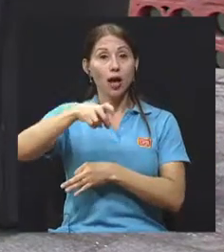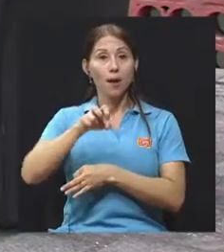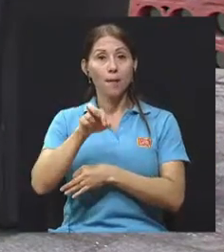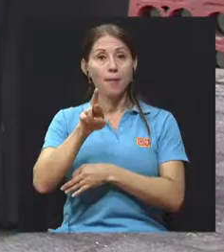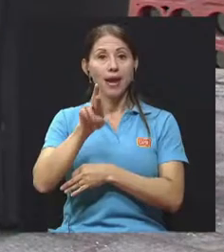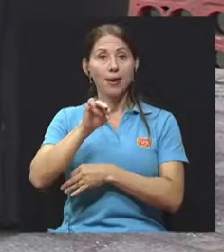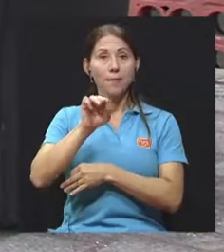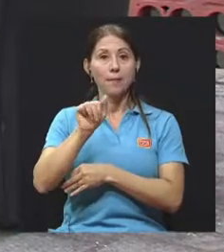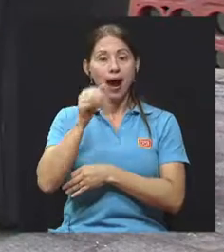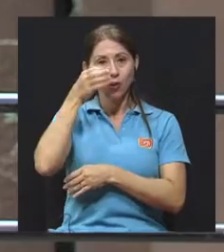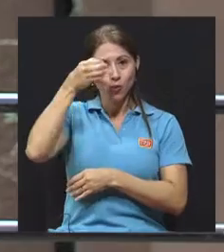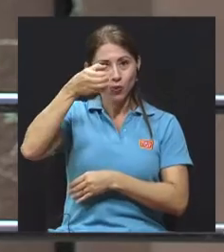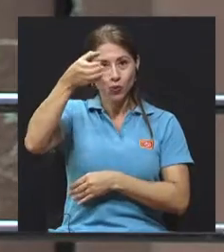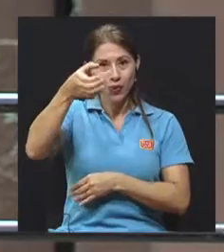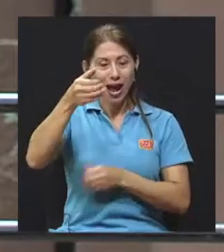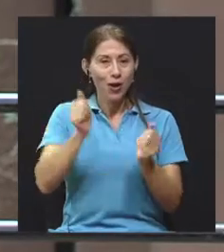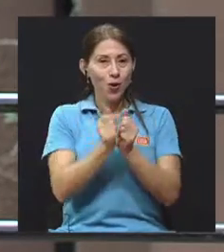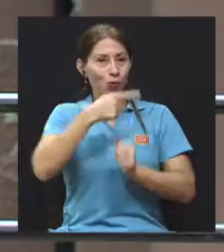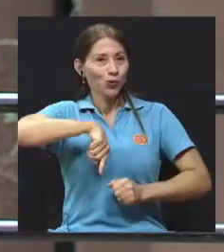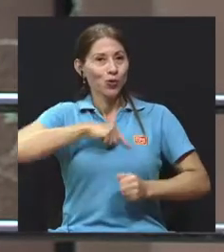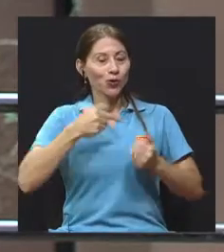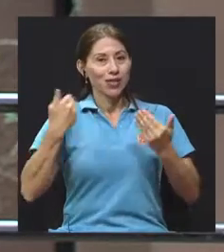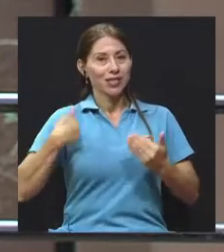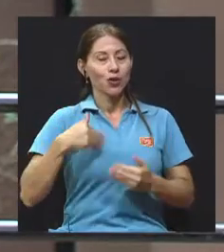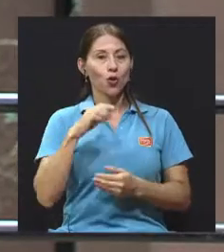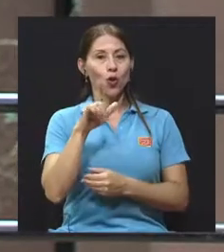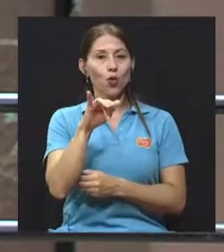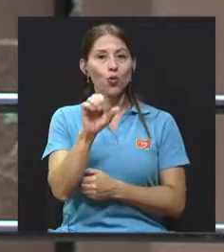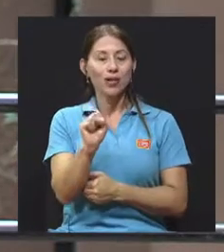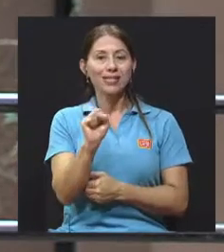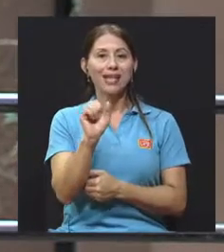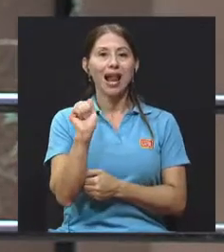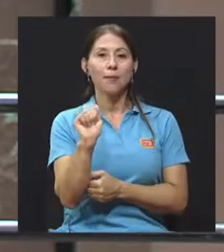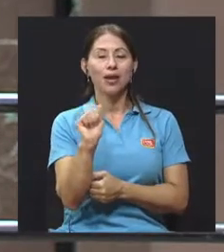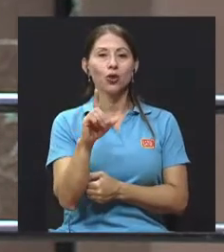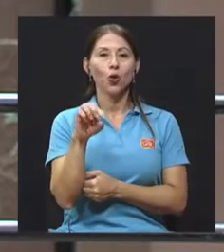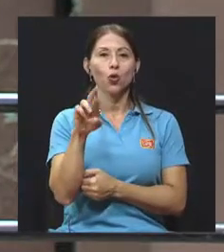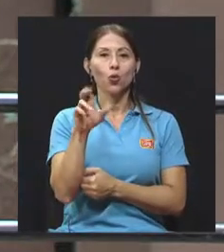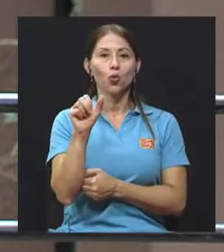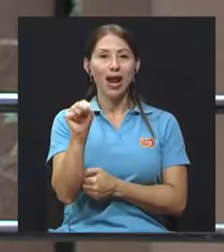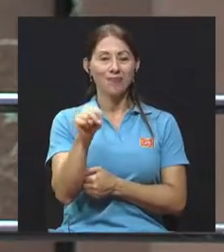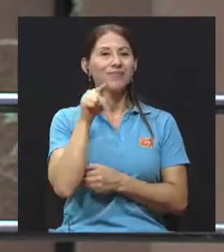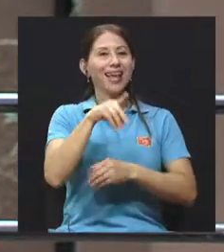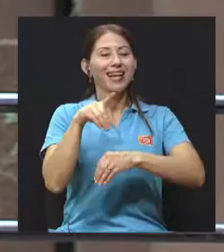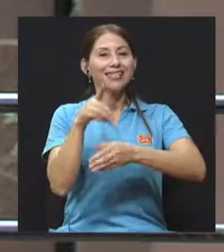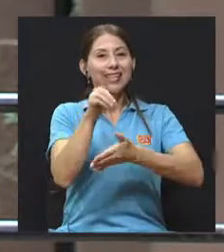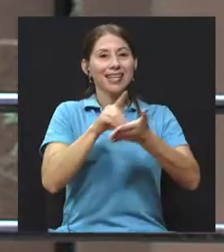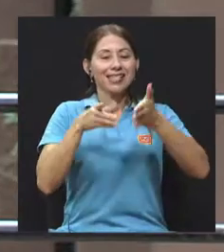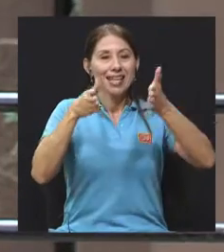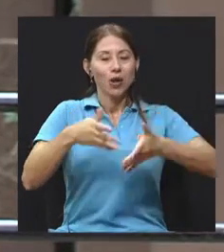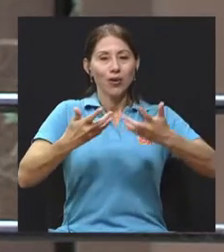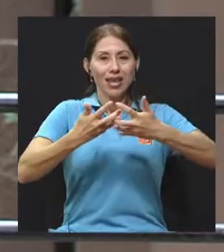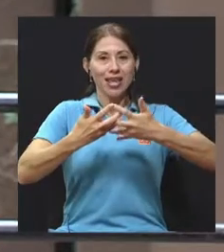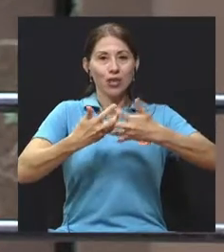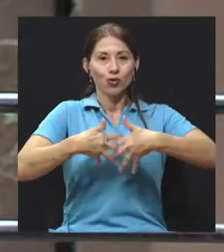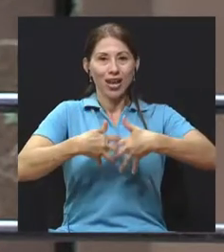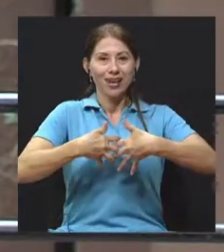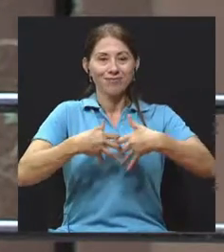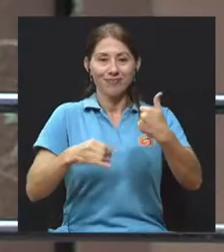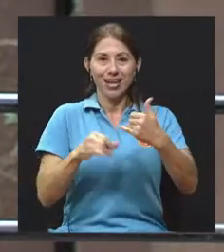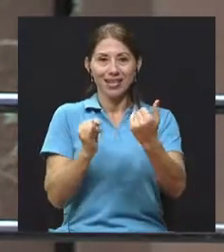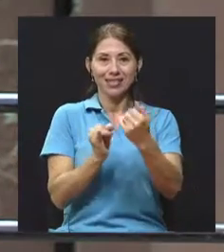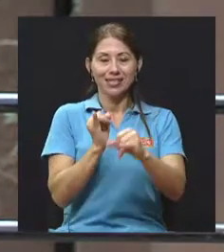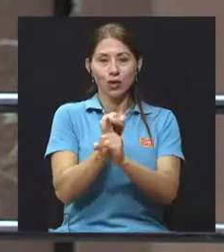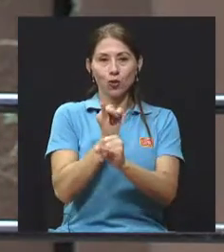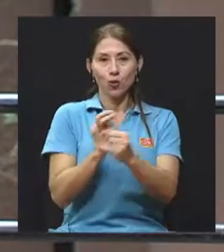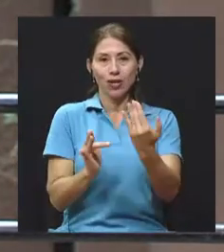señor Don Luis Alberto Durán Zanabrio. Don Luis es diseñador industrial del Instituto Tecnológico de Costa